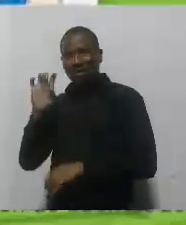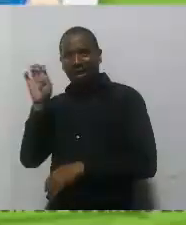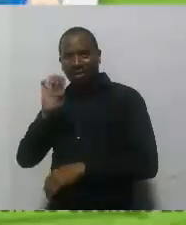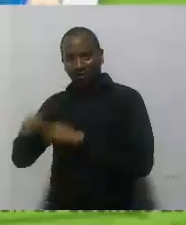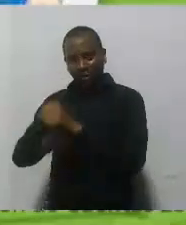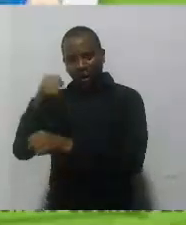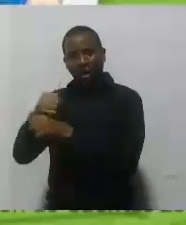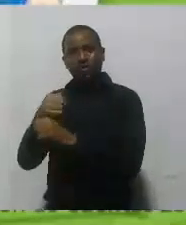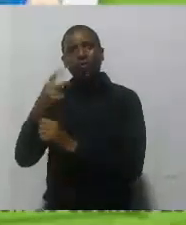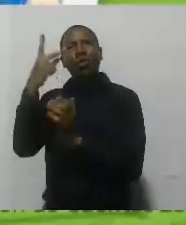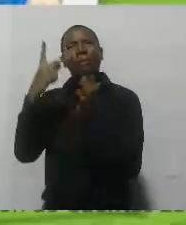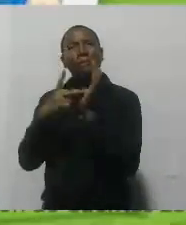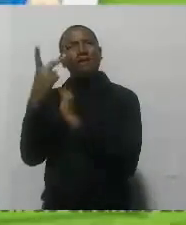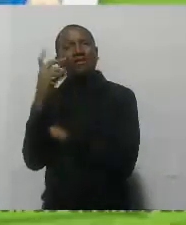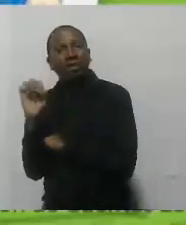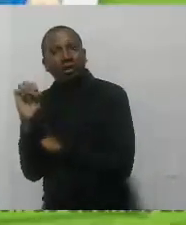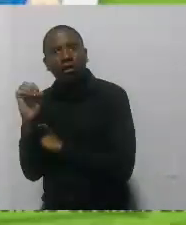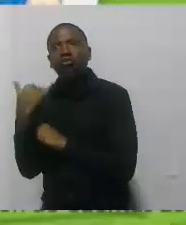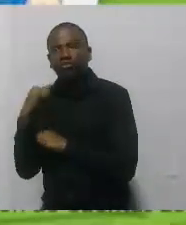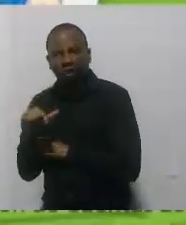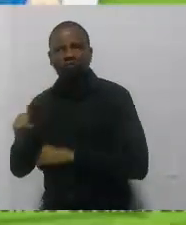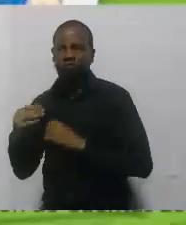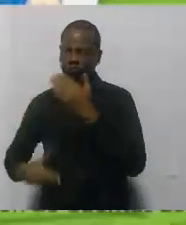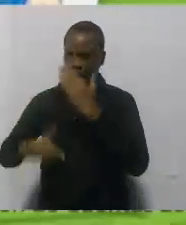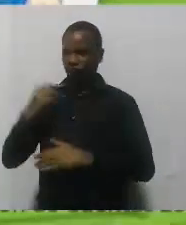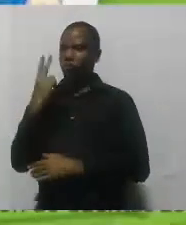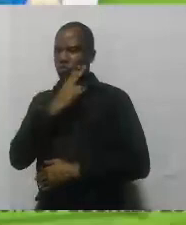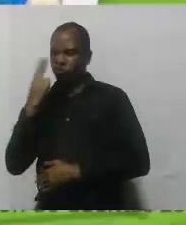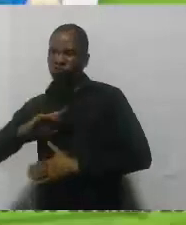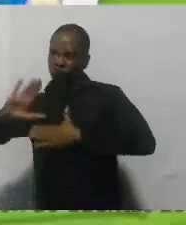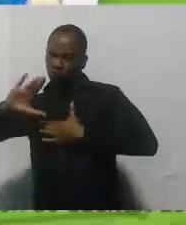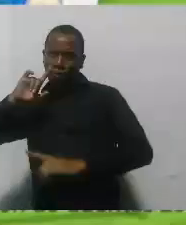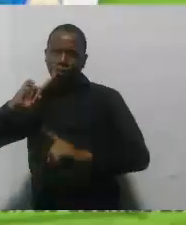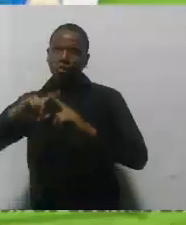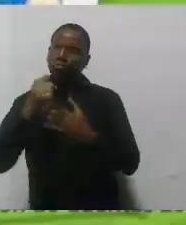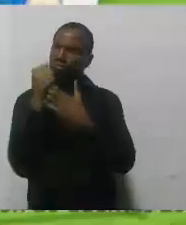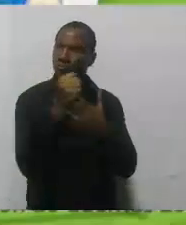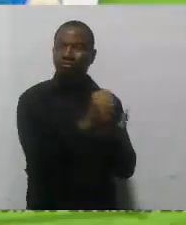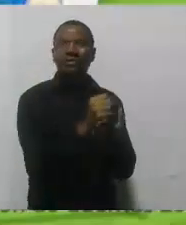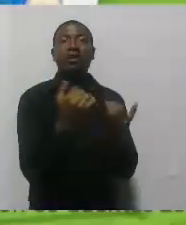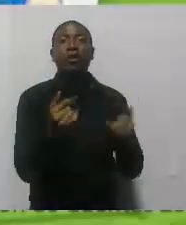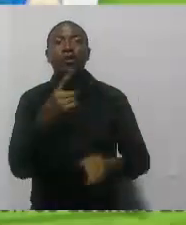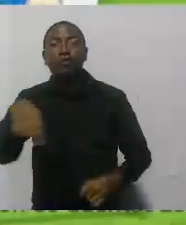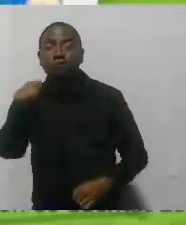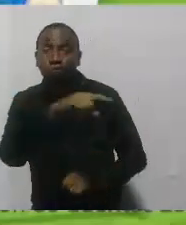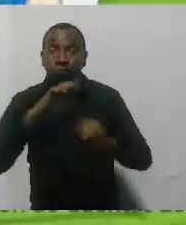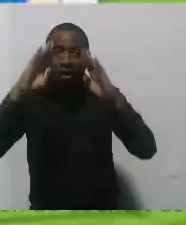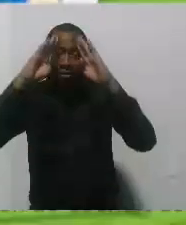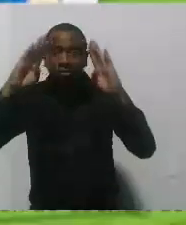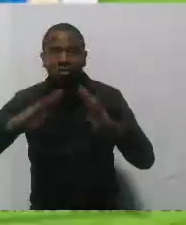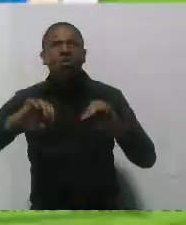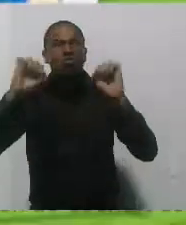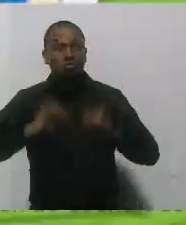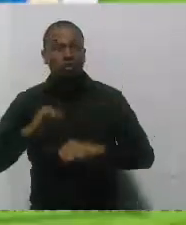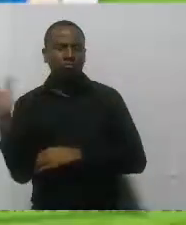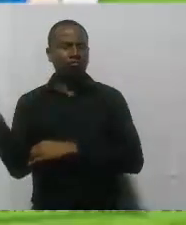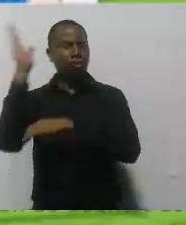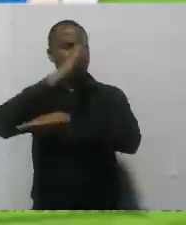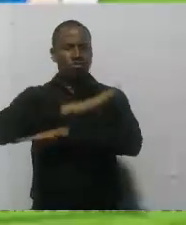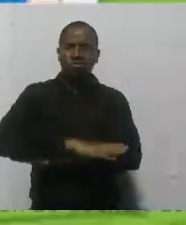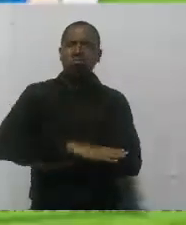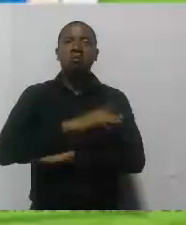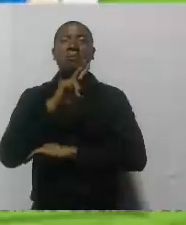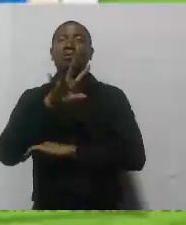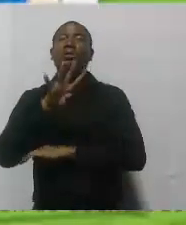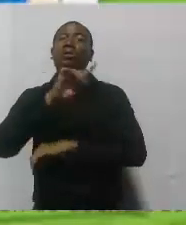compromiso hasta el último día, donde ustedes pueden contar con una oficina para la gestión del riesgo de desastres 24 horas al día, pero en